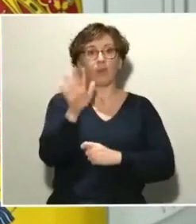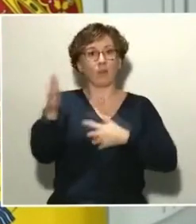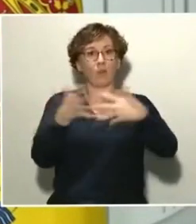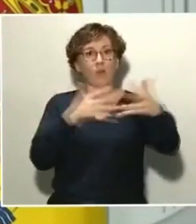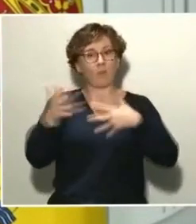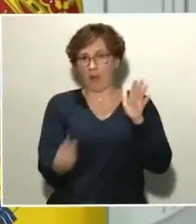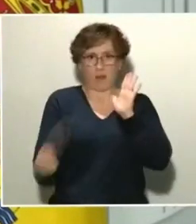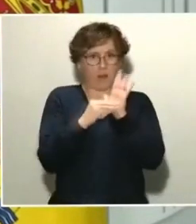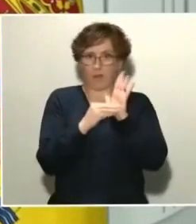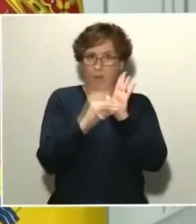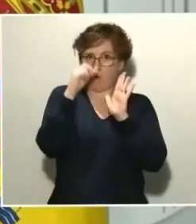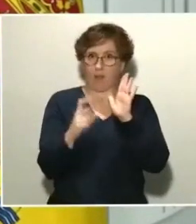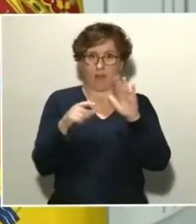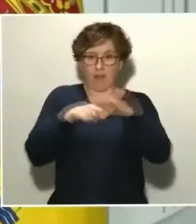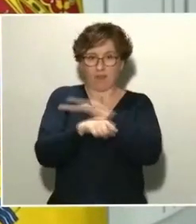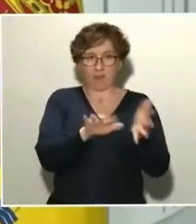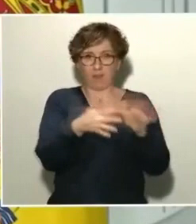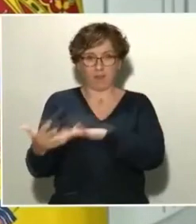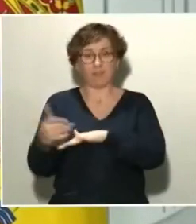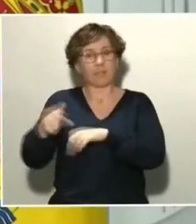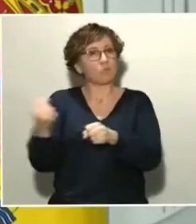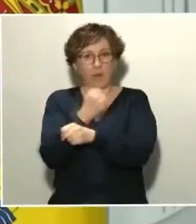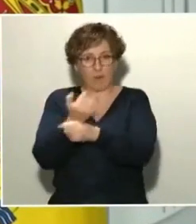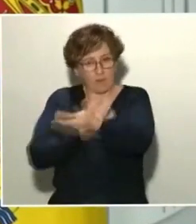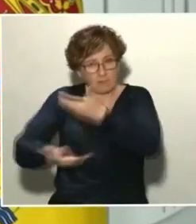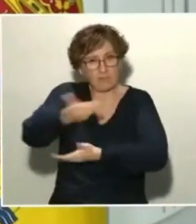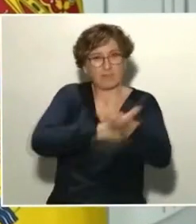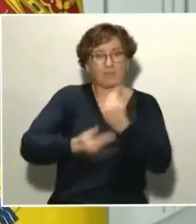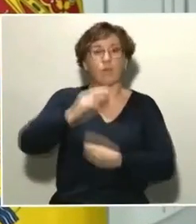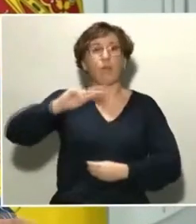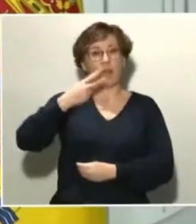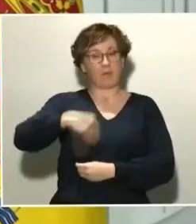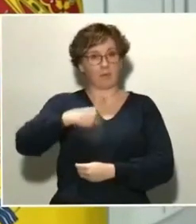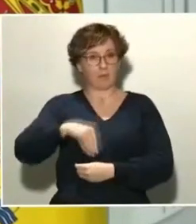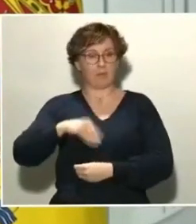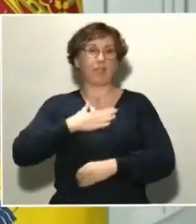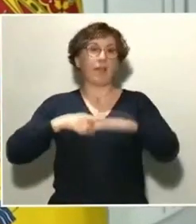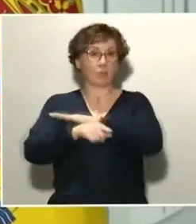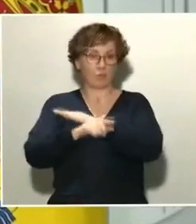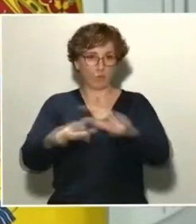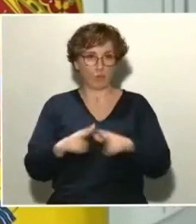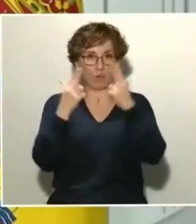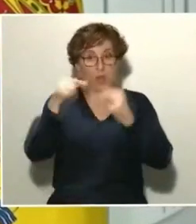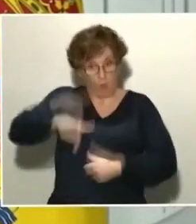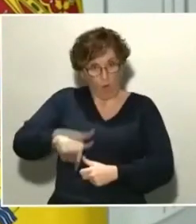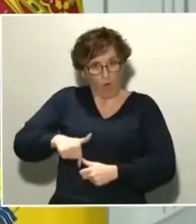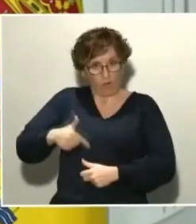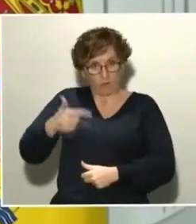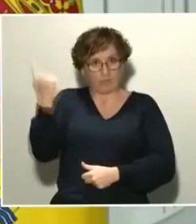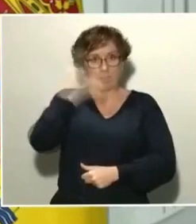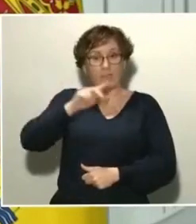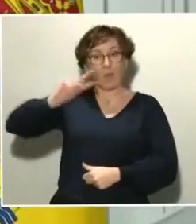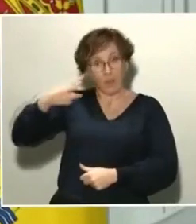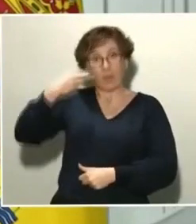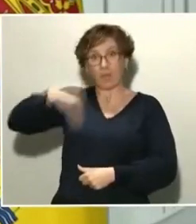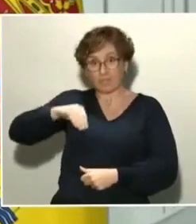capítulo concreto, en muy estrecha colaboración con la Vicepresidencia de Asuntos Sociales. Hoy mismo me consta que el Vicepresidente, segundo del Gobierno, tiene